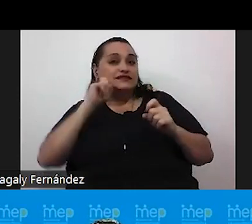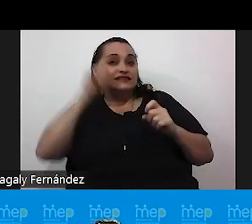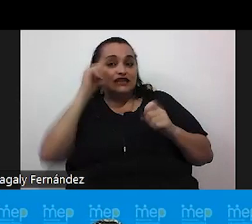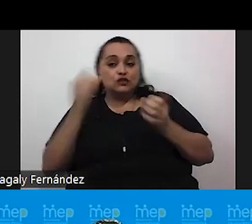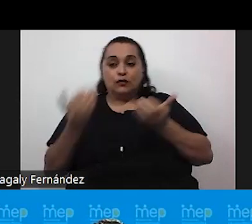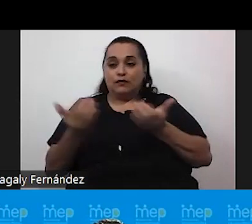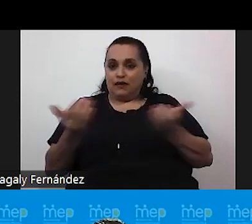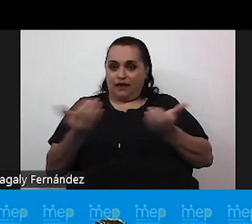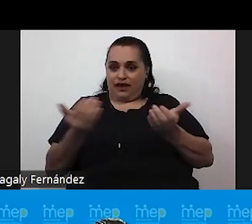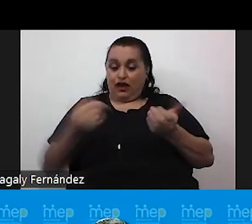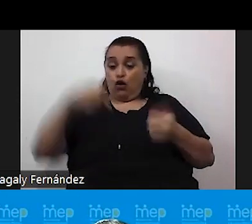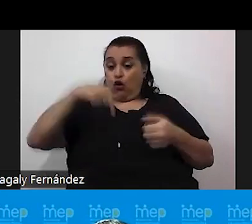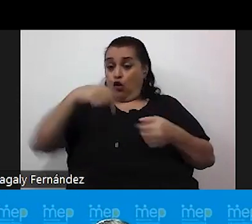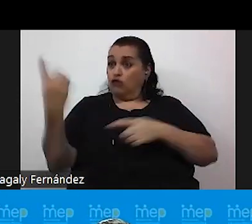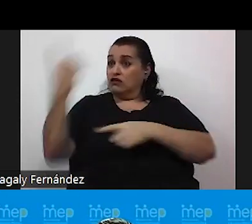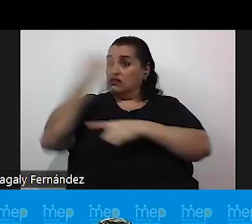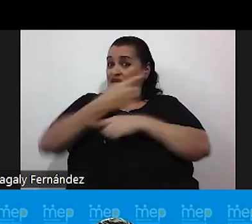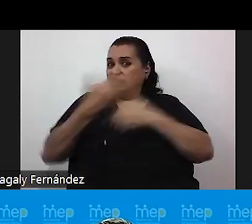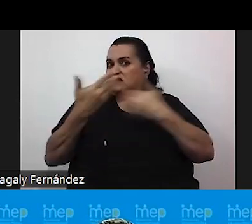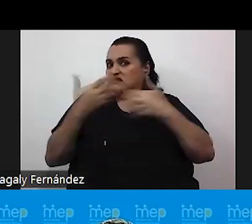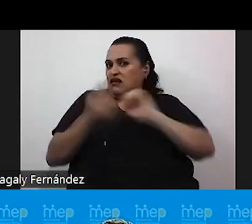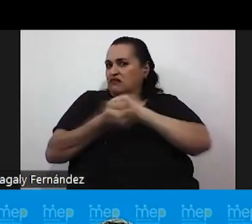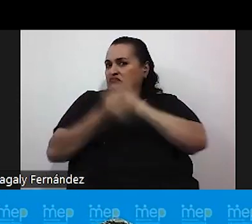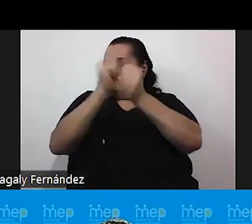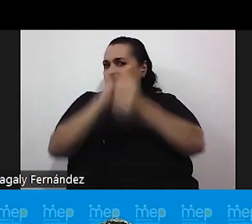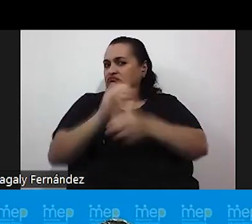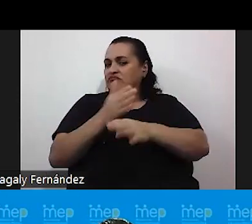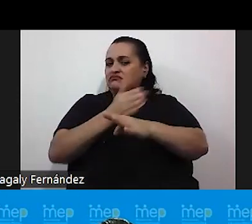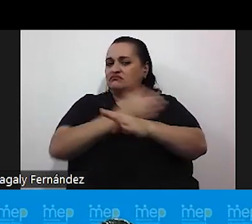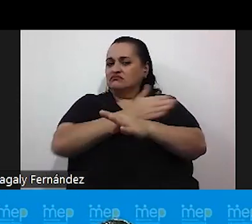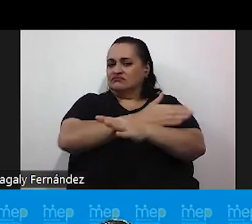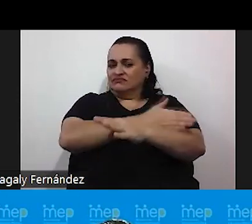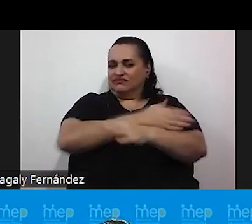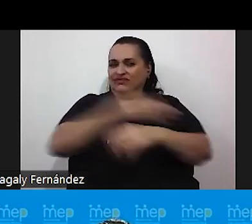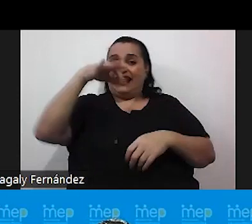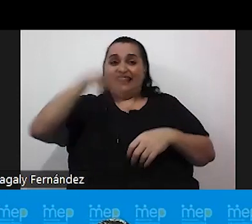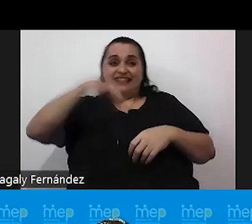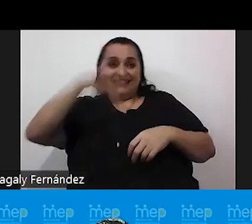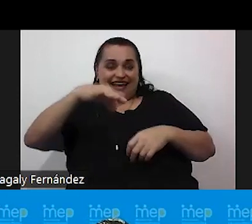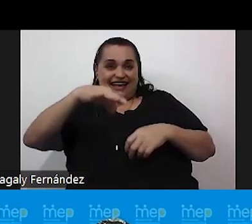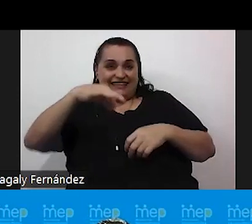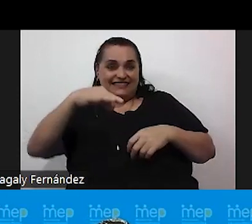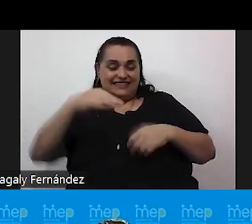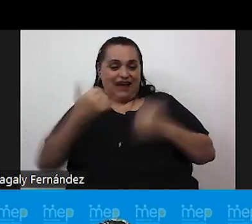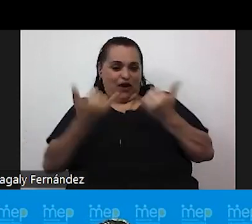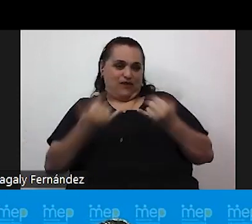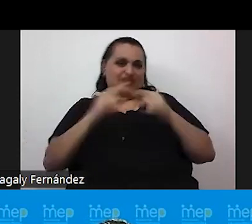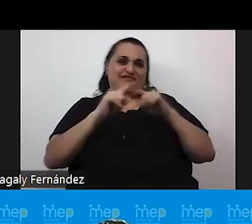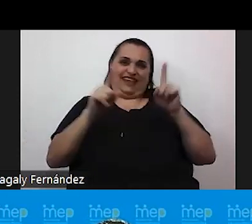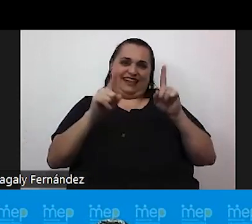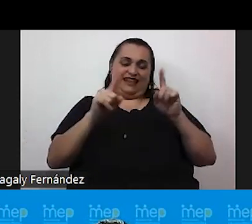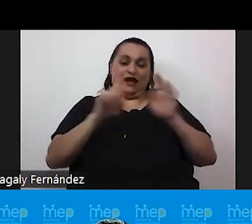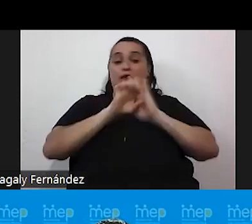Y hoy en día se han evolucionado los test de canastillo, baby shower, ¿verdad? Que en, por ejemplo, estos